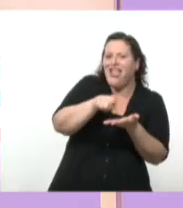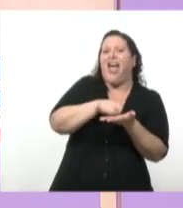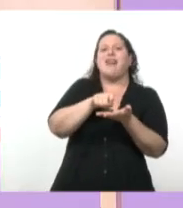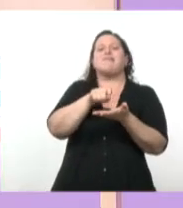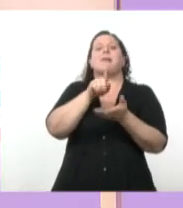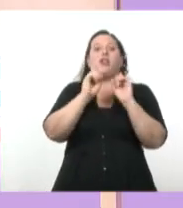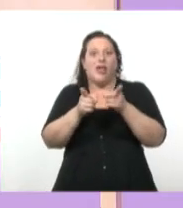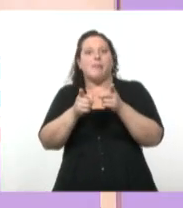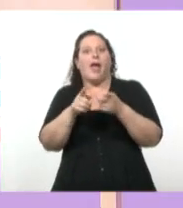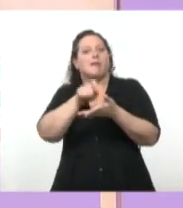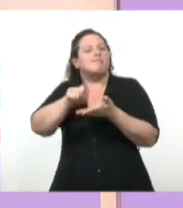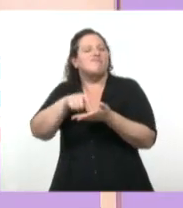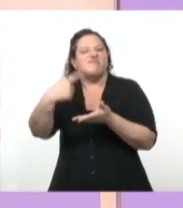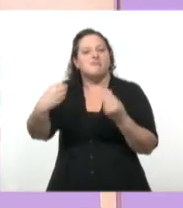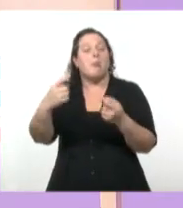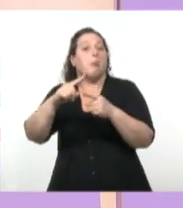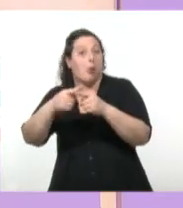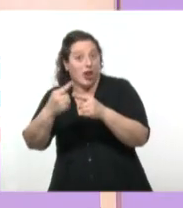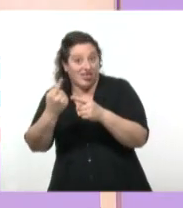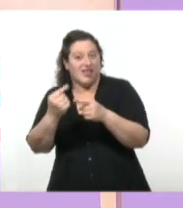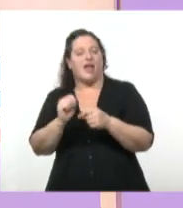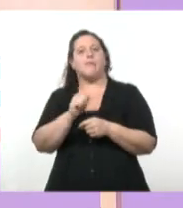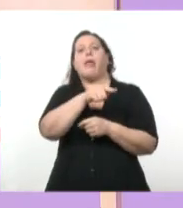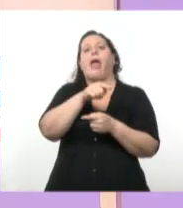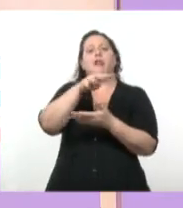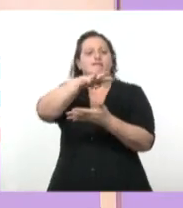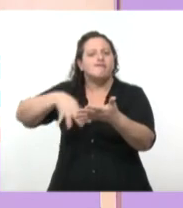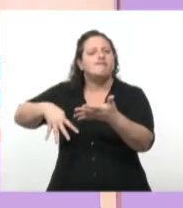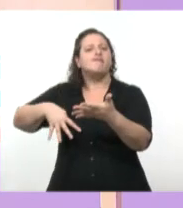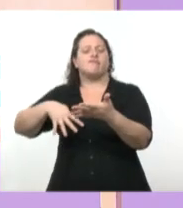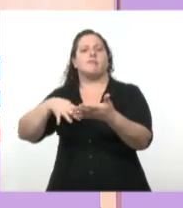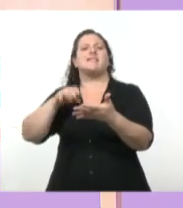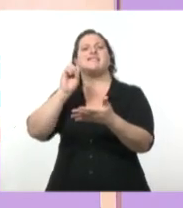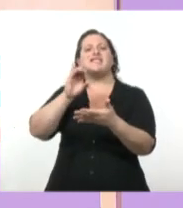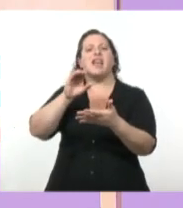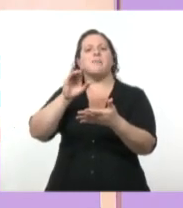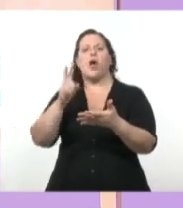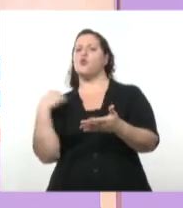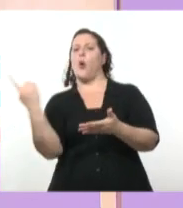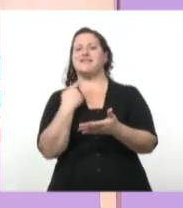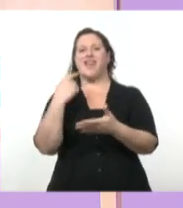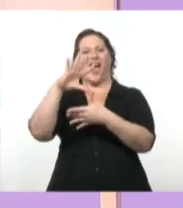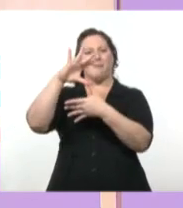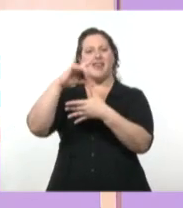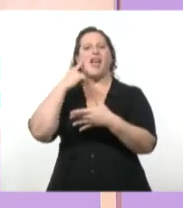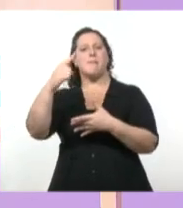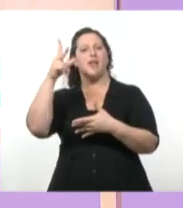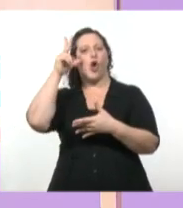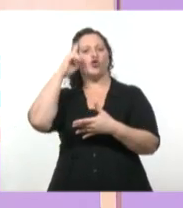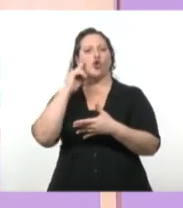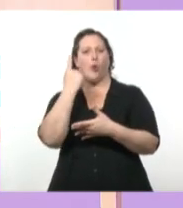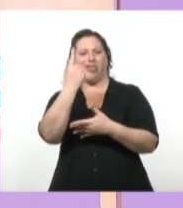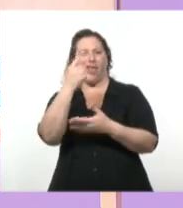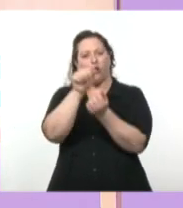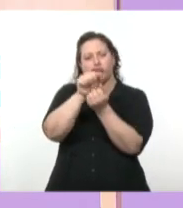políticos muy interesantes. Escribió un ensayo político que se llama Nuestra América, lo publica en 1891. Y él es uno de los